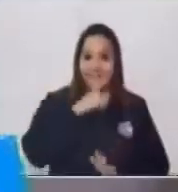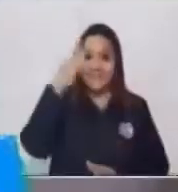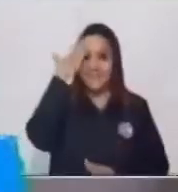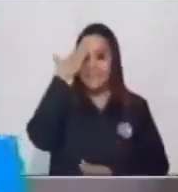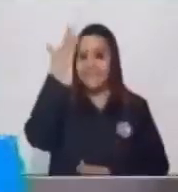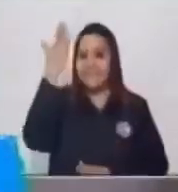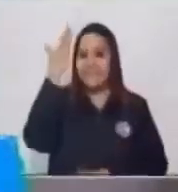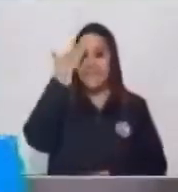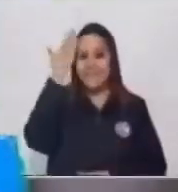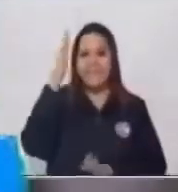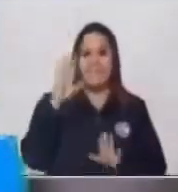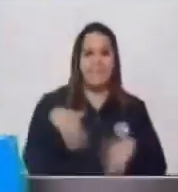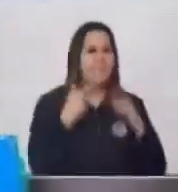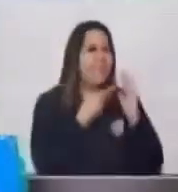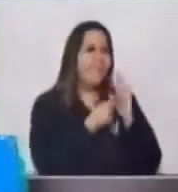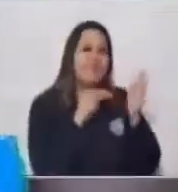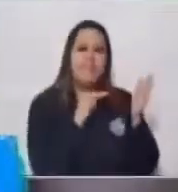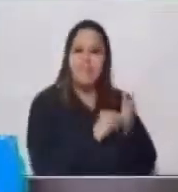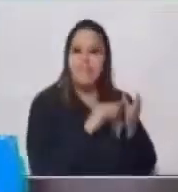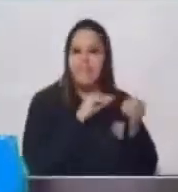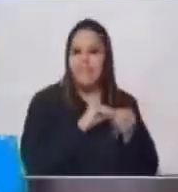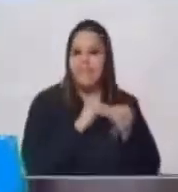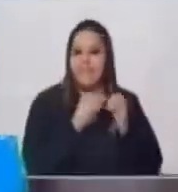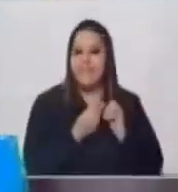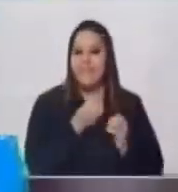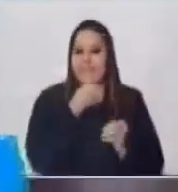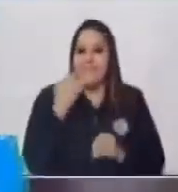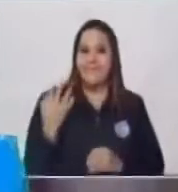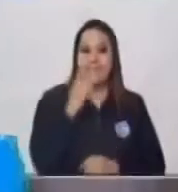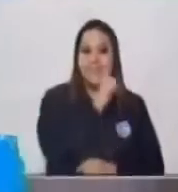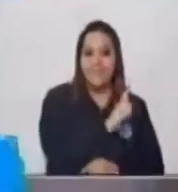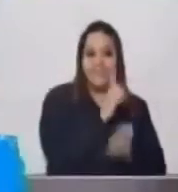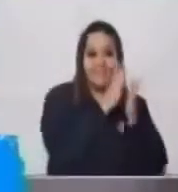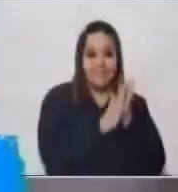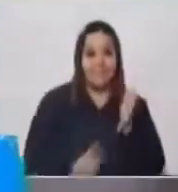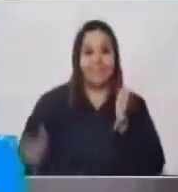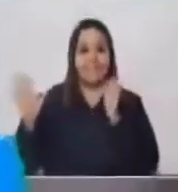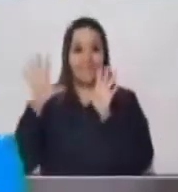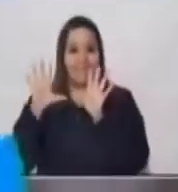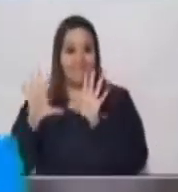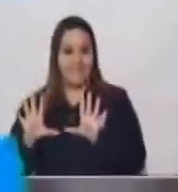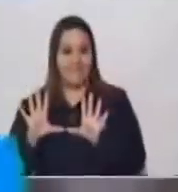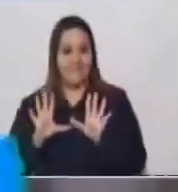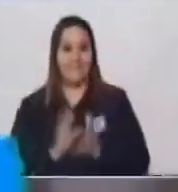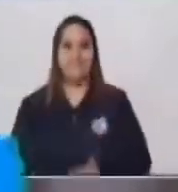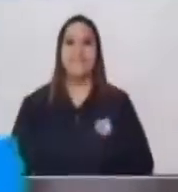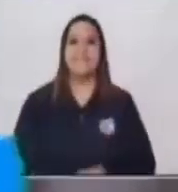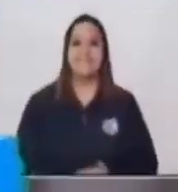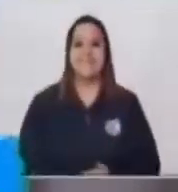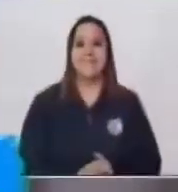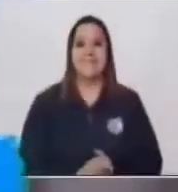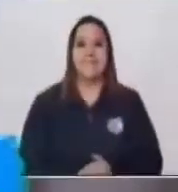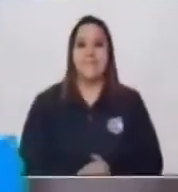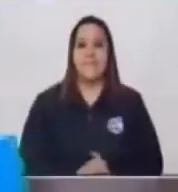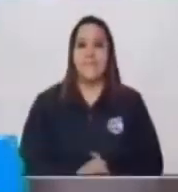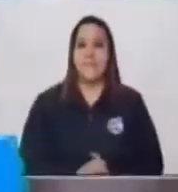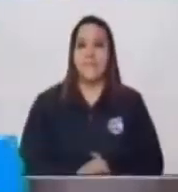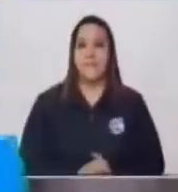Son los números del 1 al 10 Son los números del 10